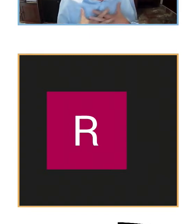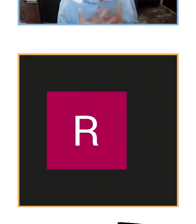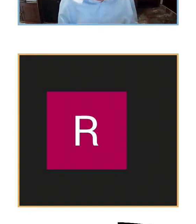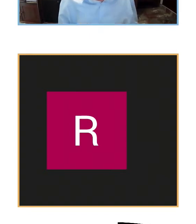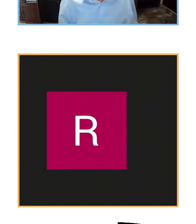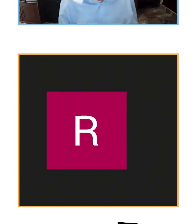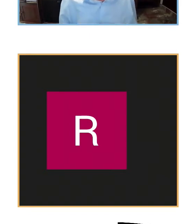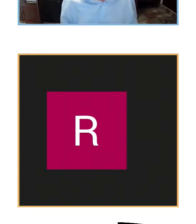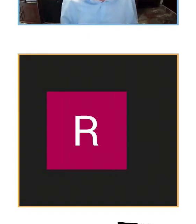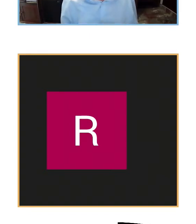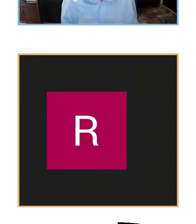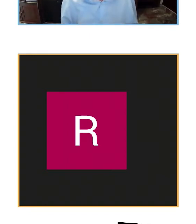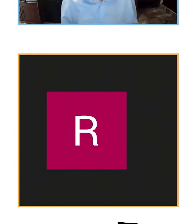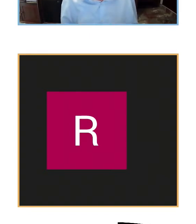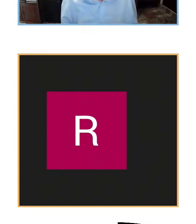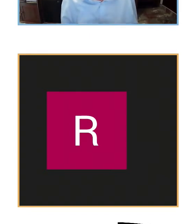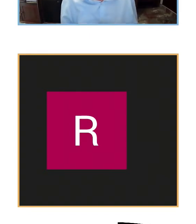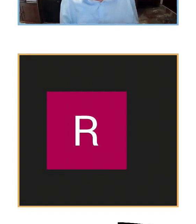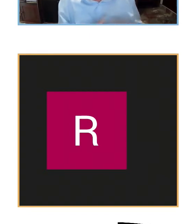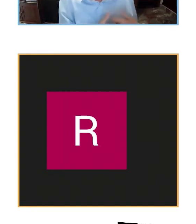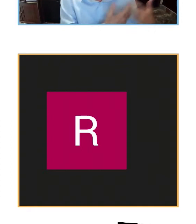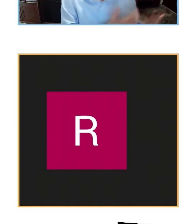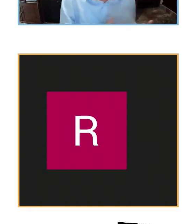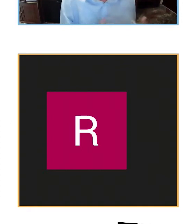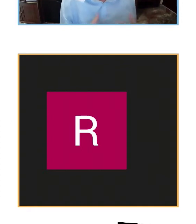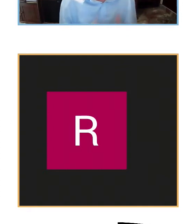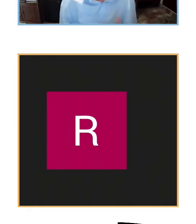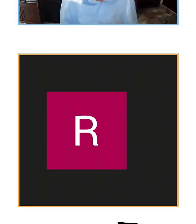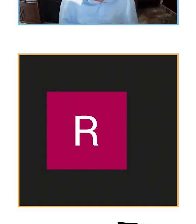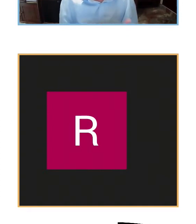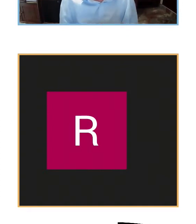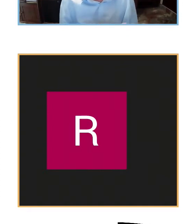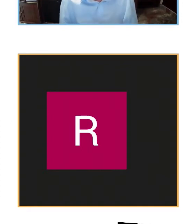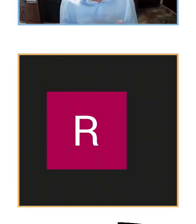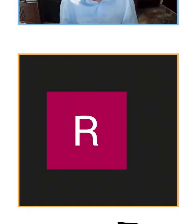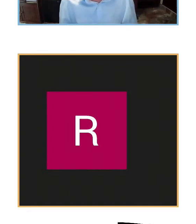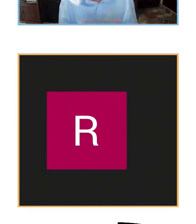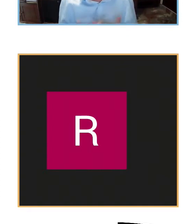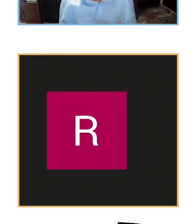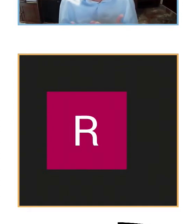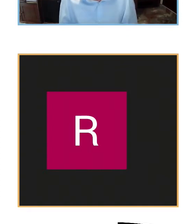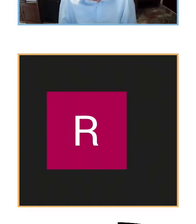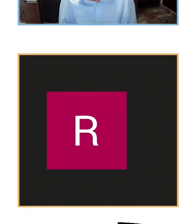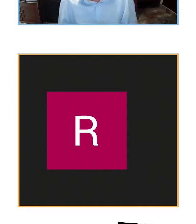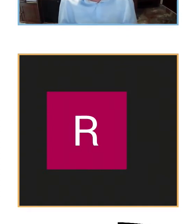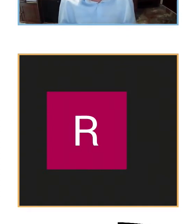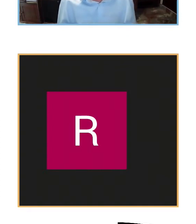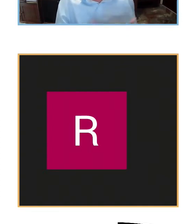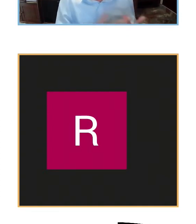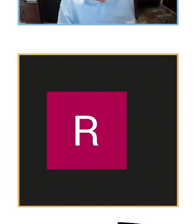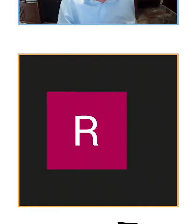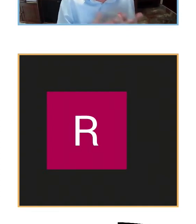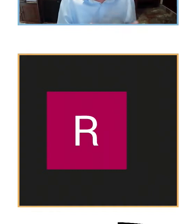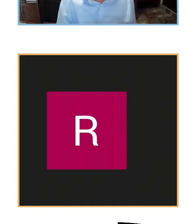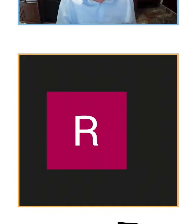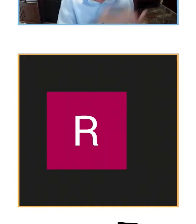sintieron que habían dado un paso atrás. En los estudios, por ejemplo, hablan de estudiantes, había empezado a hablar